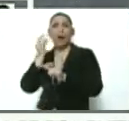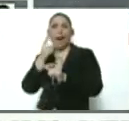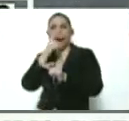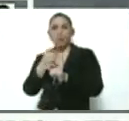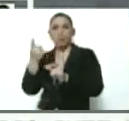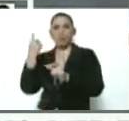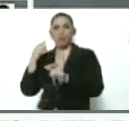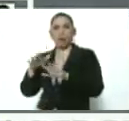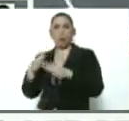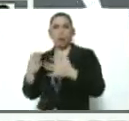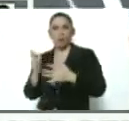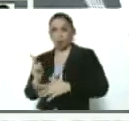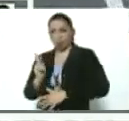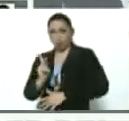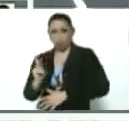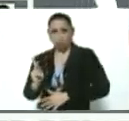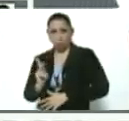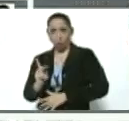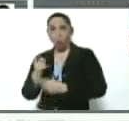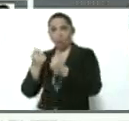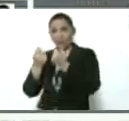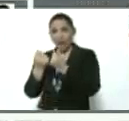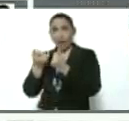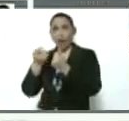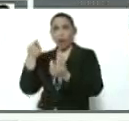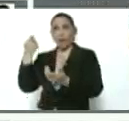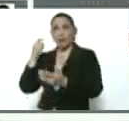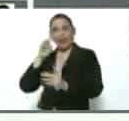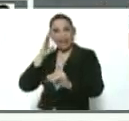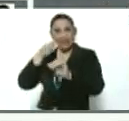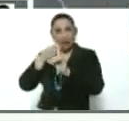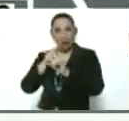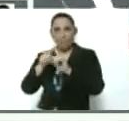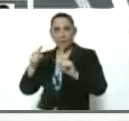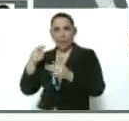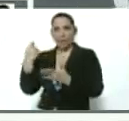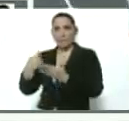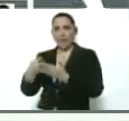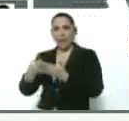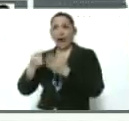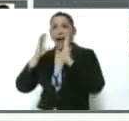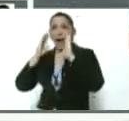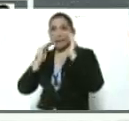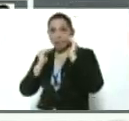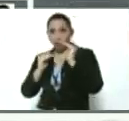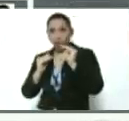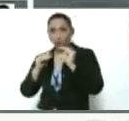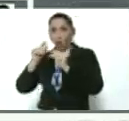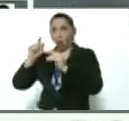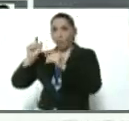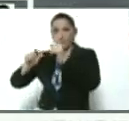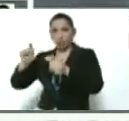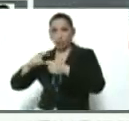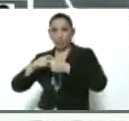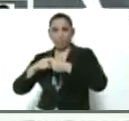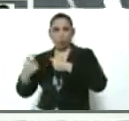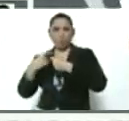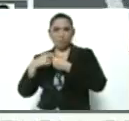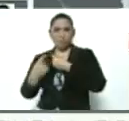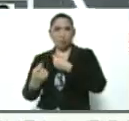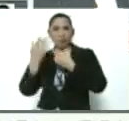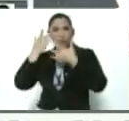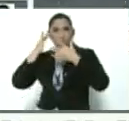un dinero que estaba destinado para la atención de estos desertores y la atención